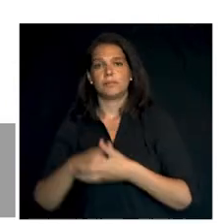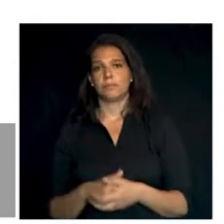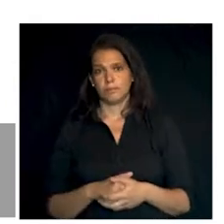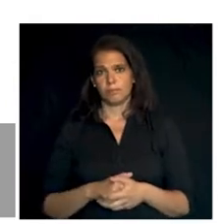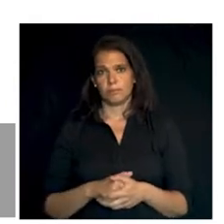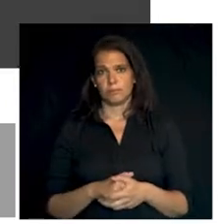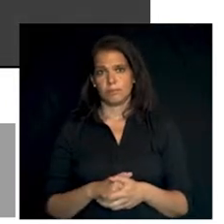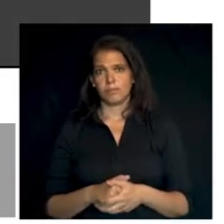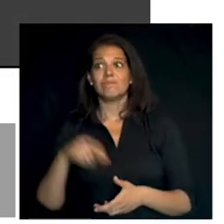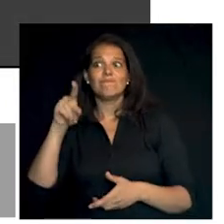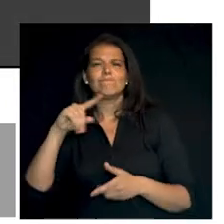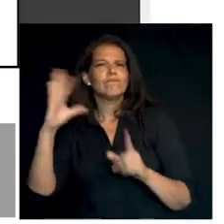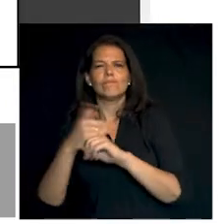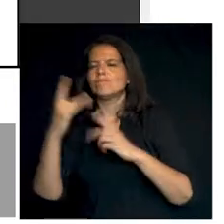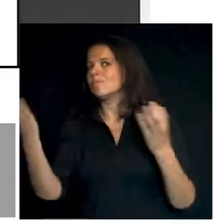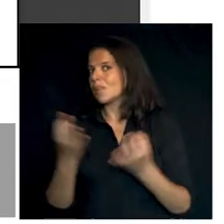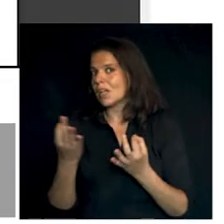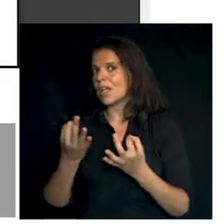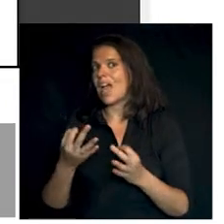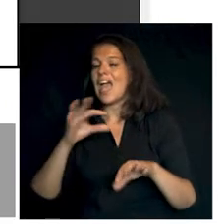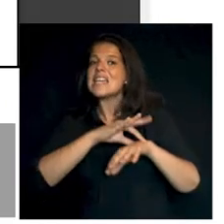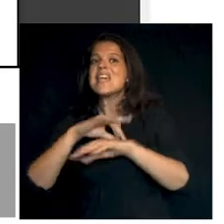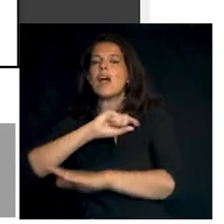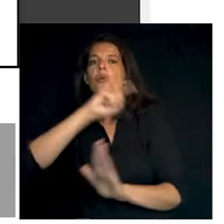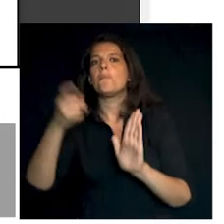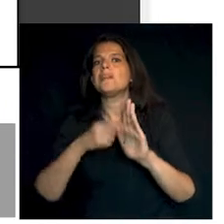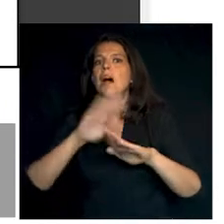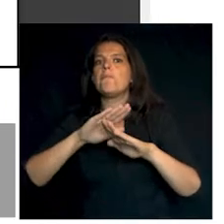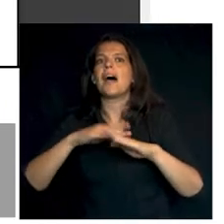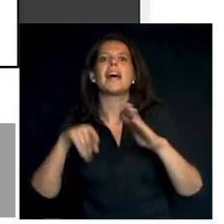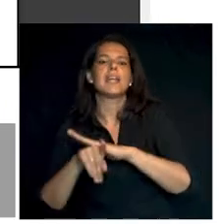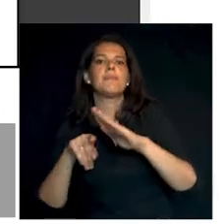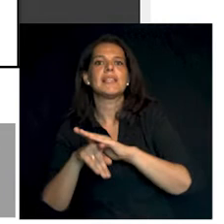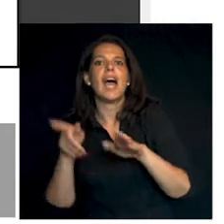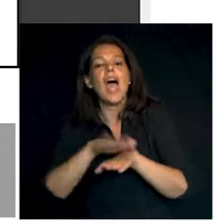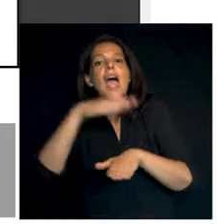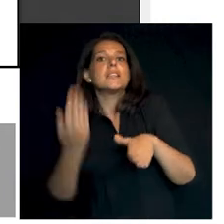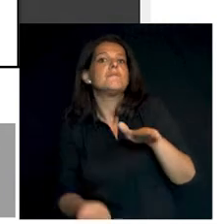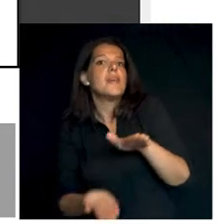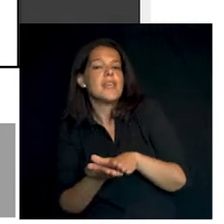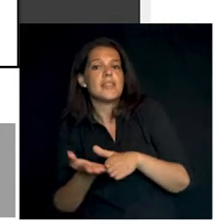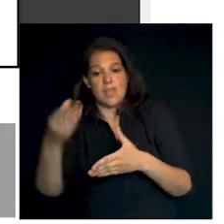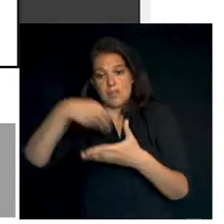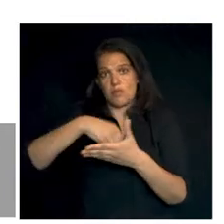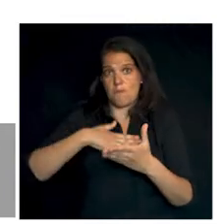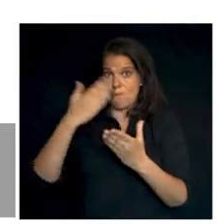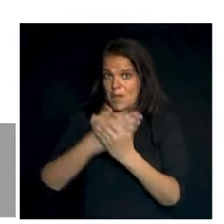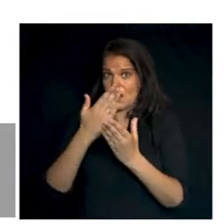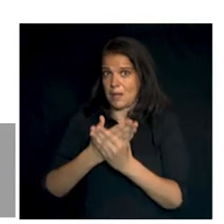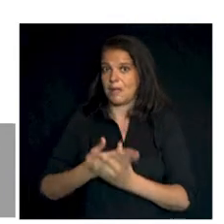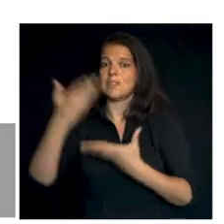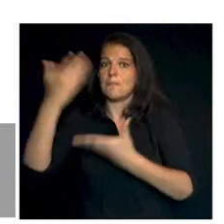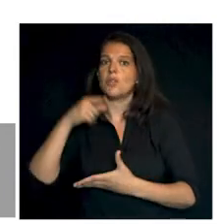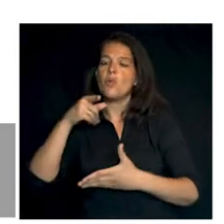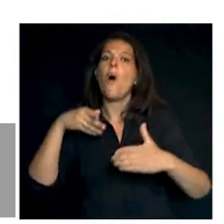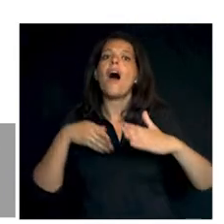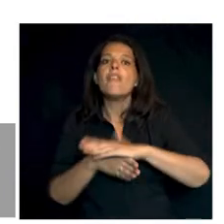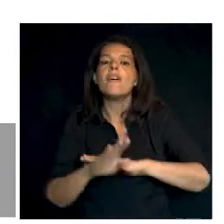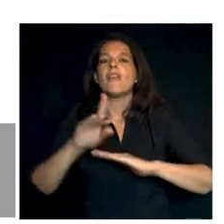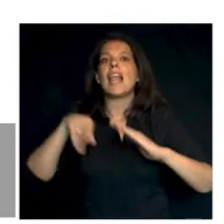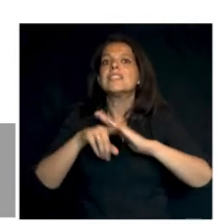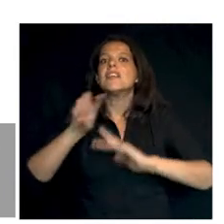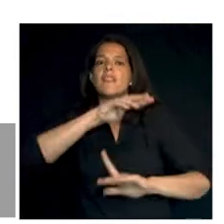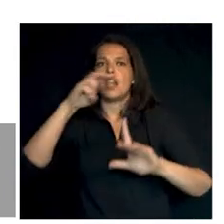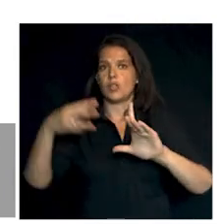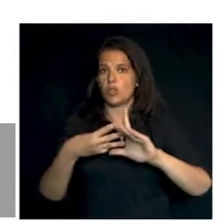donde podrás encontrar una guía completa para tramitar un expediente desde mi carpeta. Te invito a que accedas